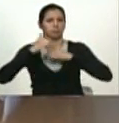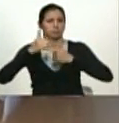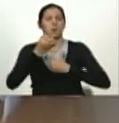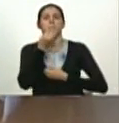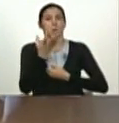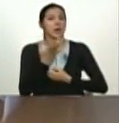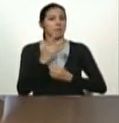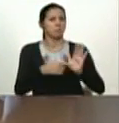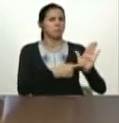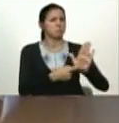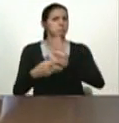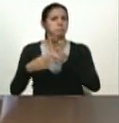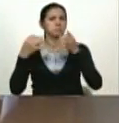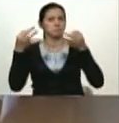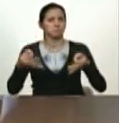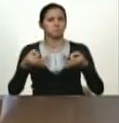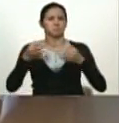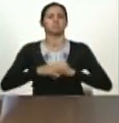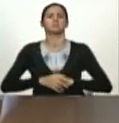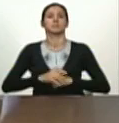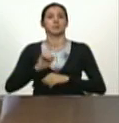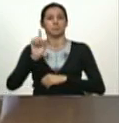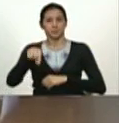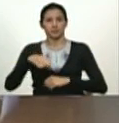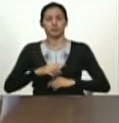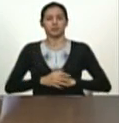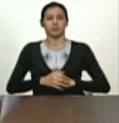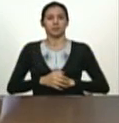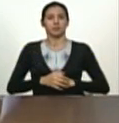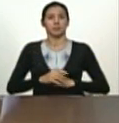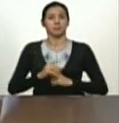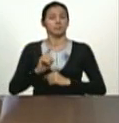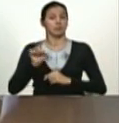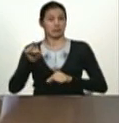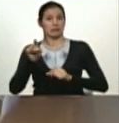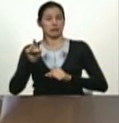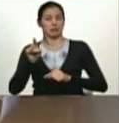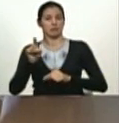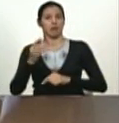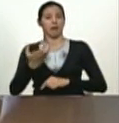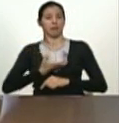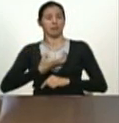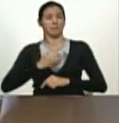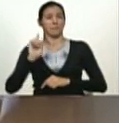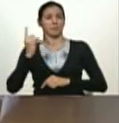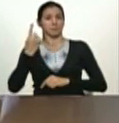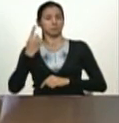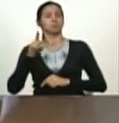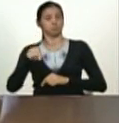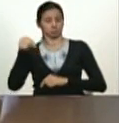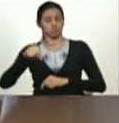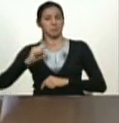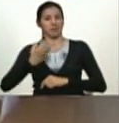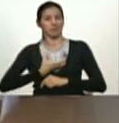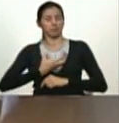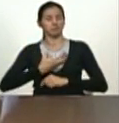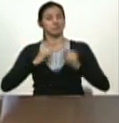populares. Luego, como primer alcalde verdaderamente progresista, revolucionario, que estuvo Caracas.